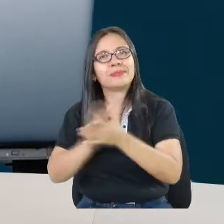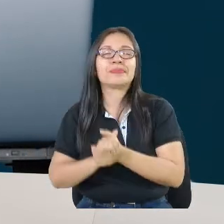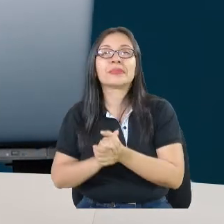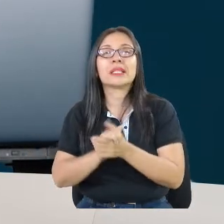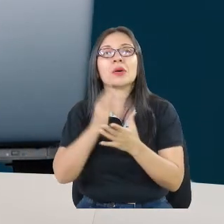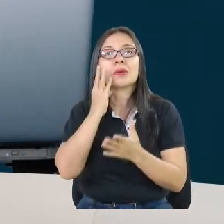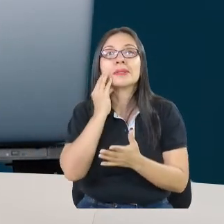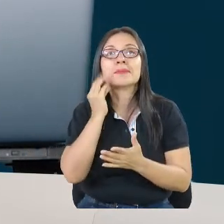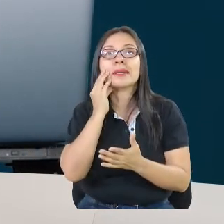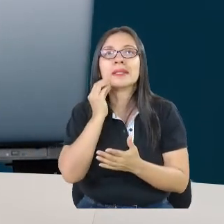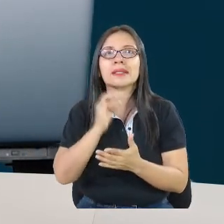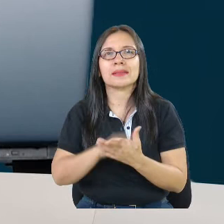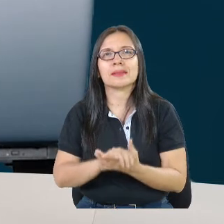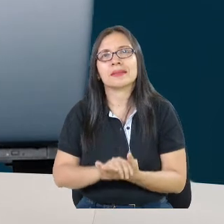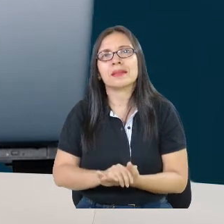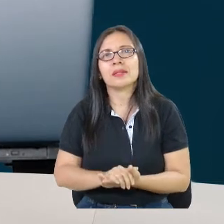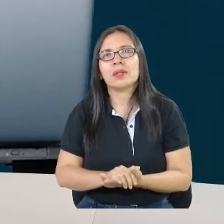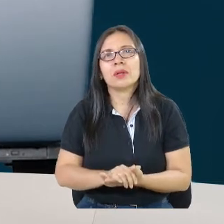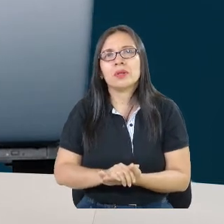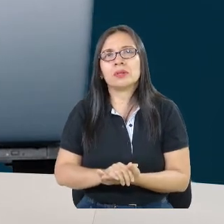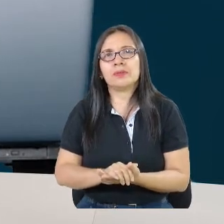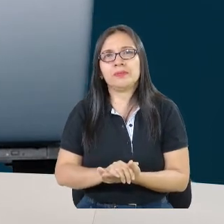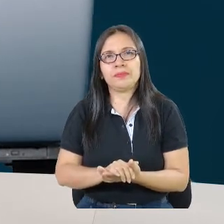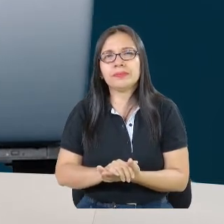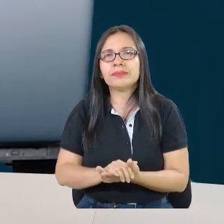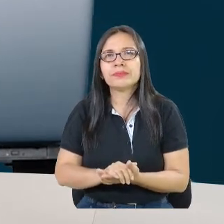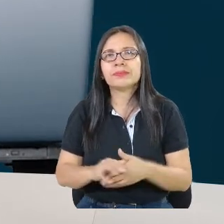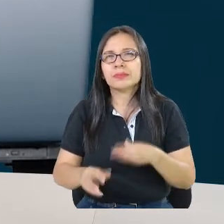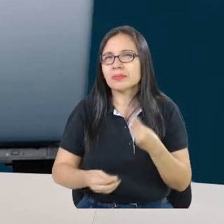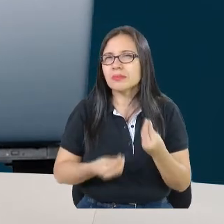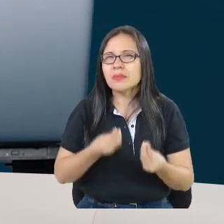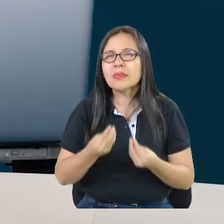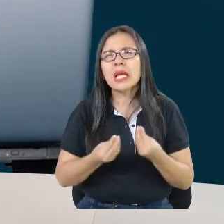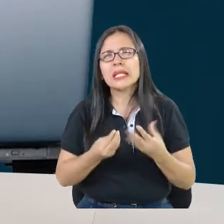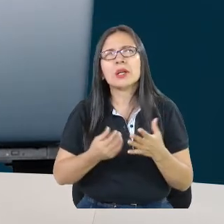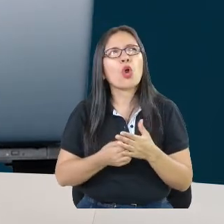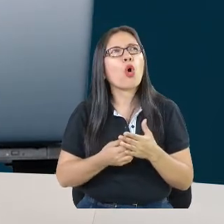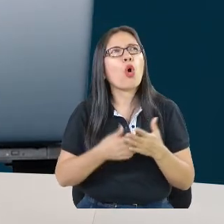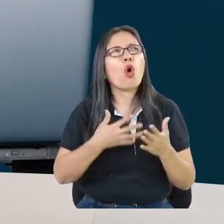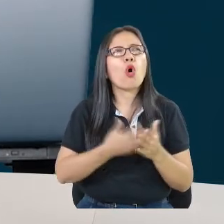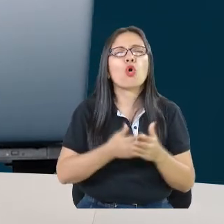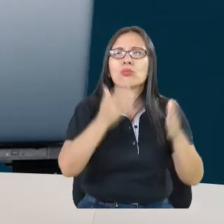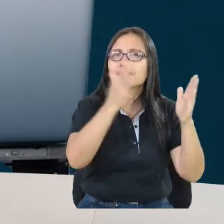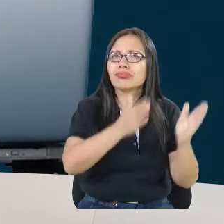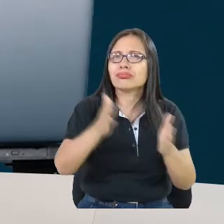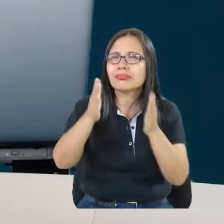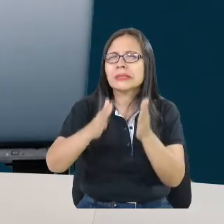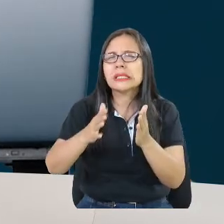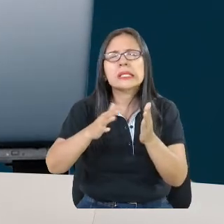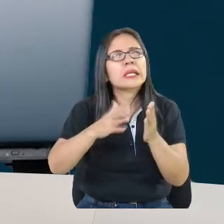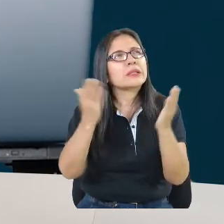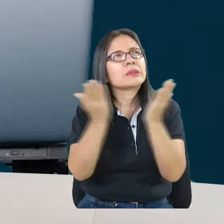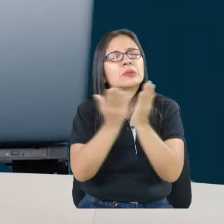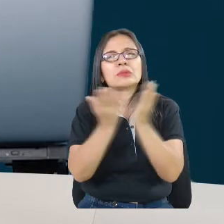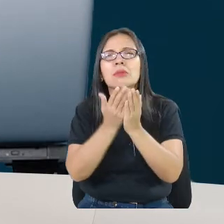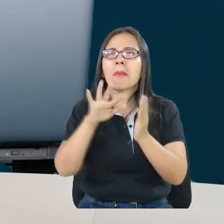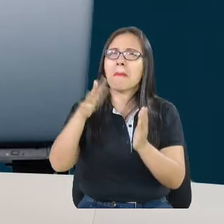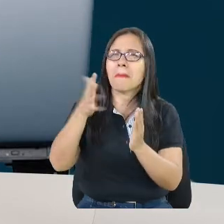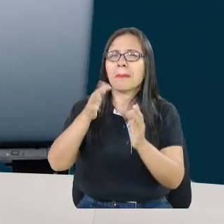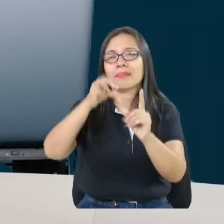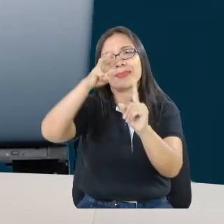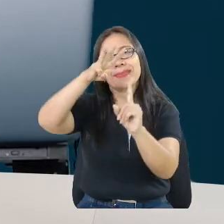Digamos que llevamos unos módulos en un ciclo de formación de aproximadamente cuatro meses, tres meses, con ellos,